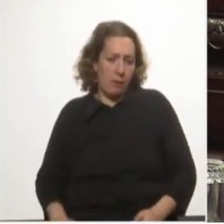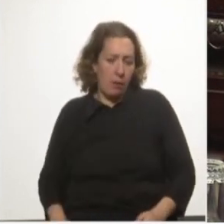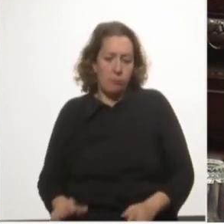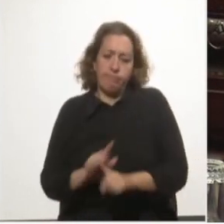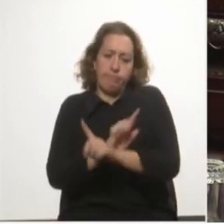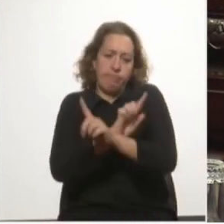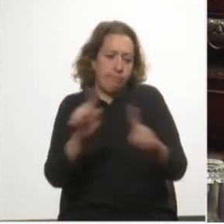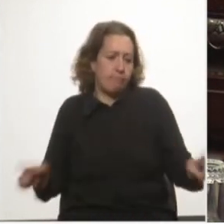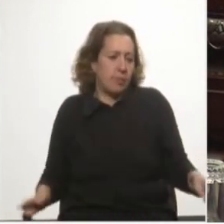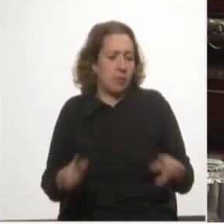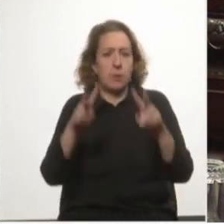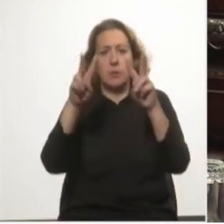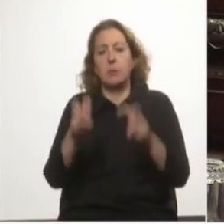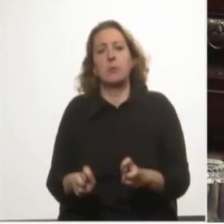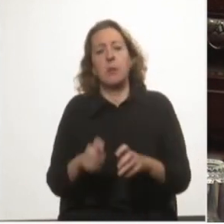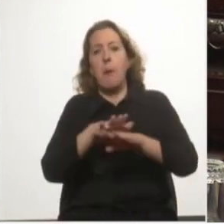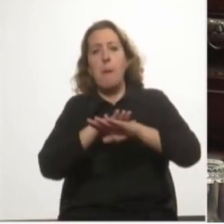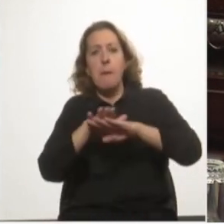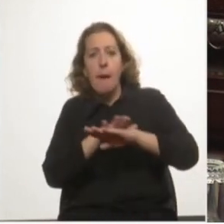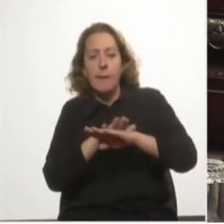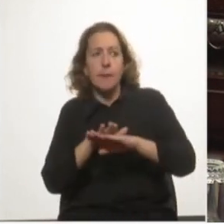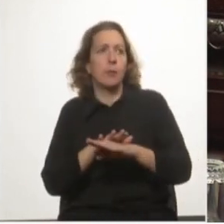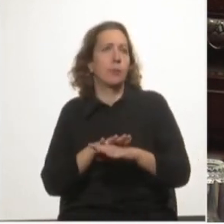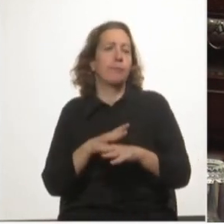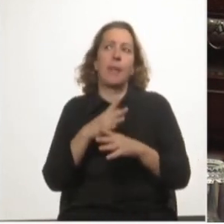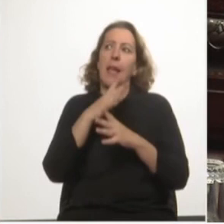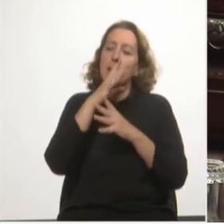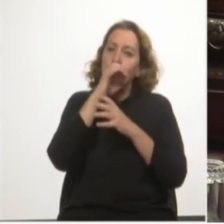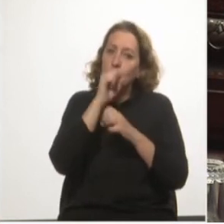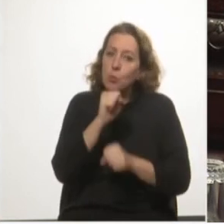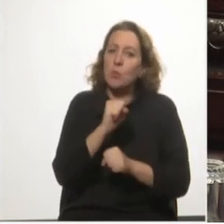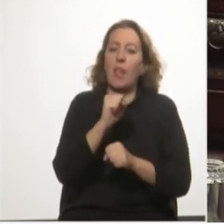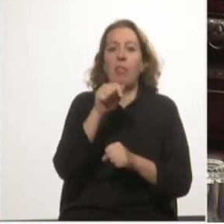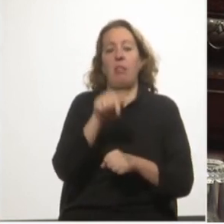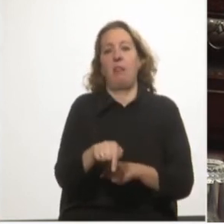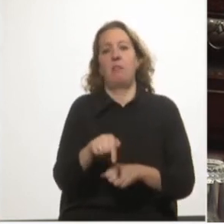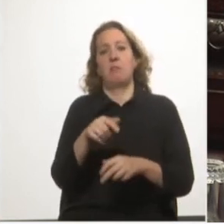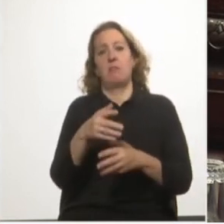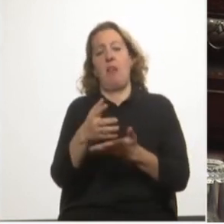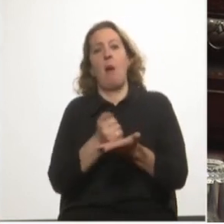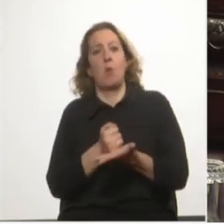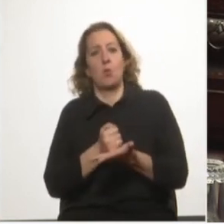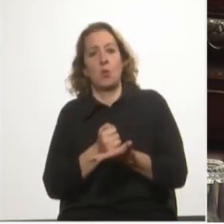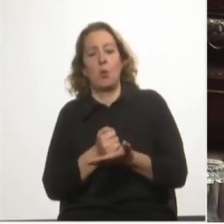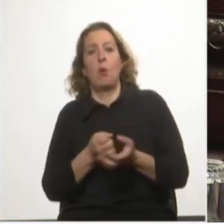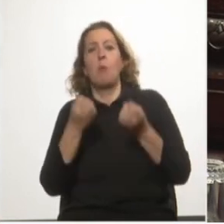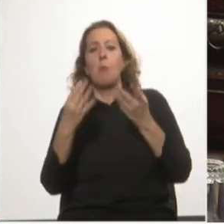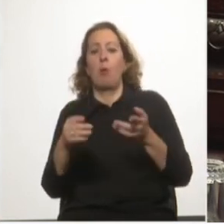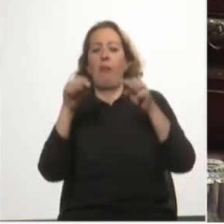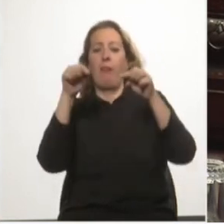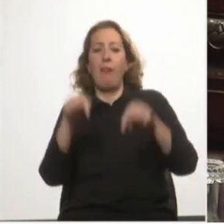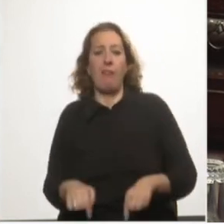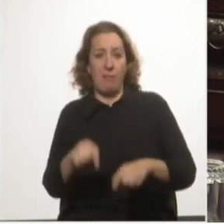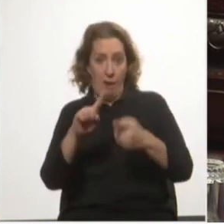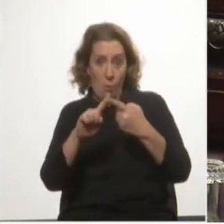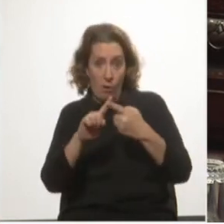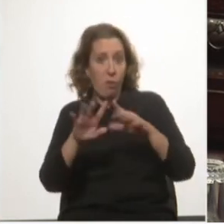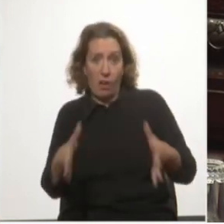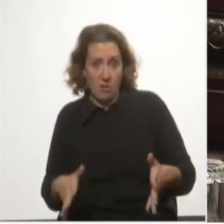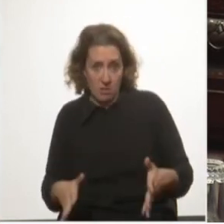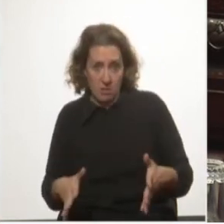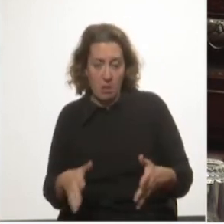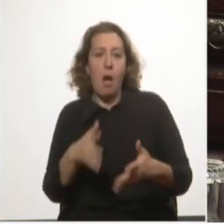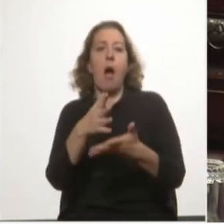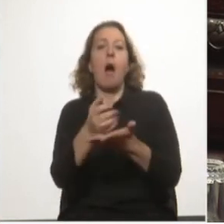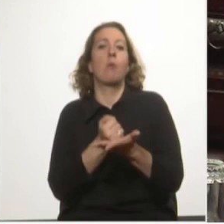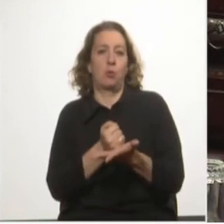soportes básicos que sustenten semejante abuso porque eso es lo que es este acuerdo un abuso